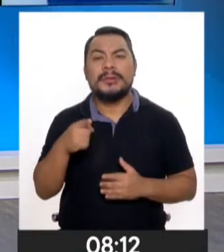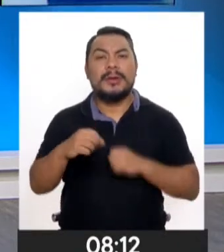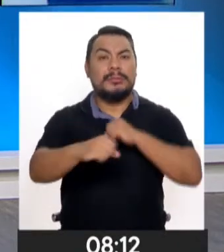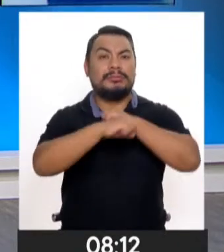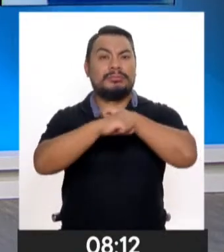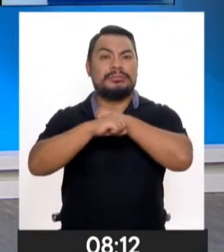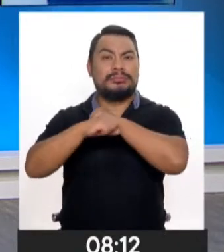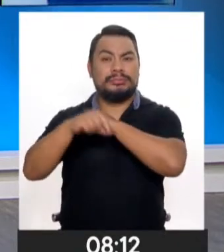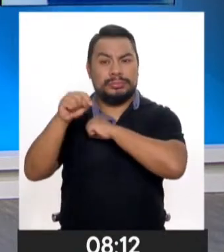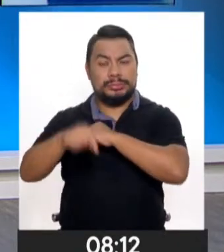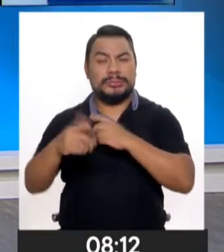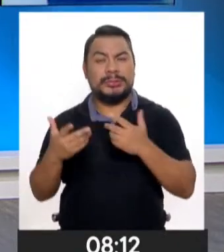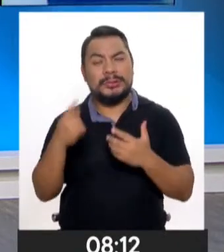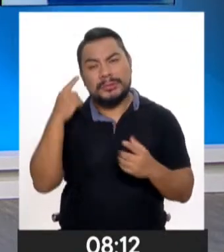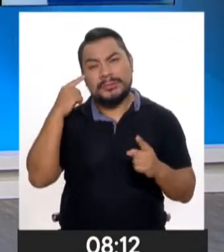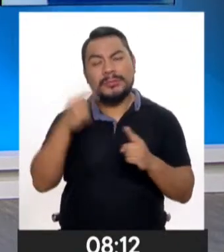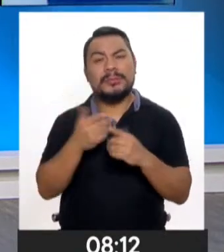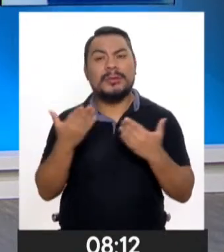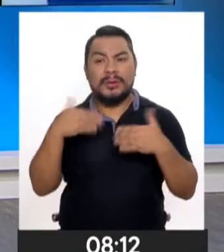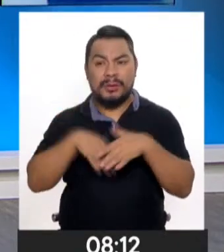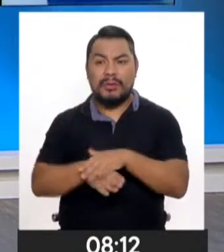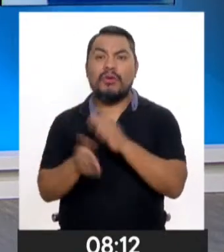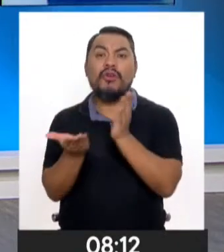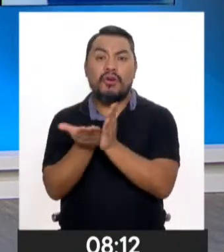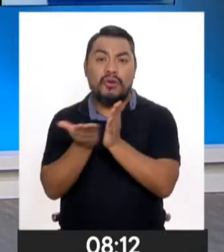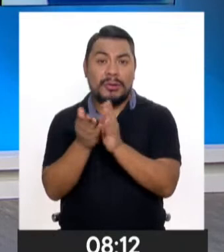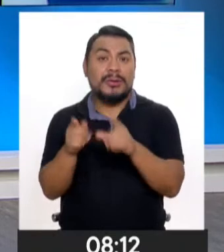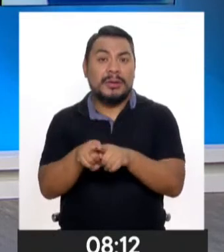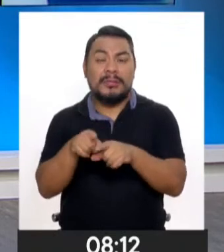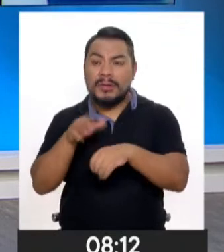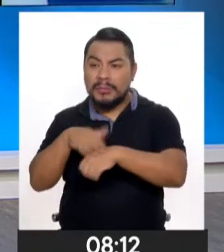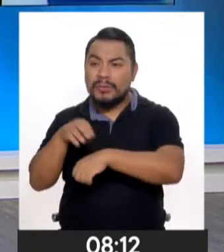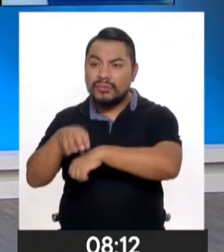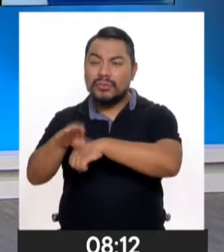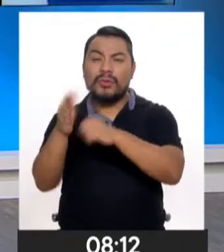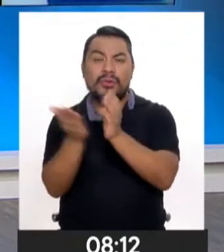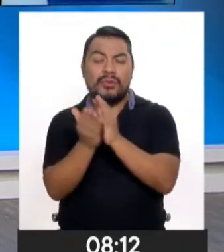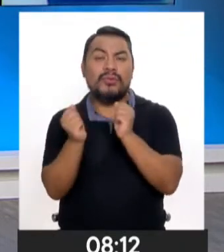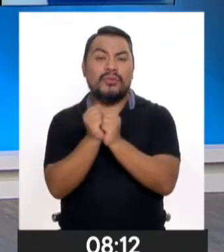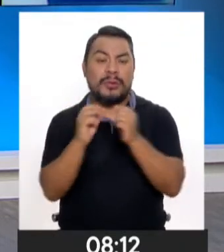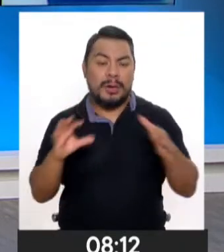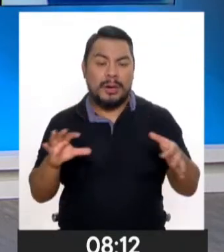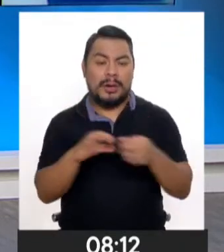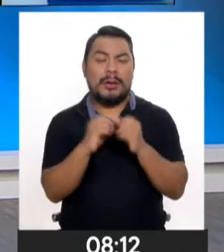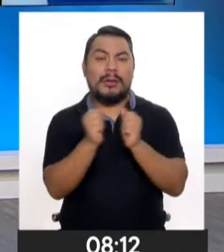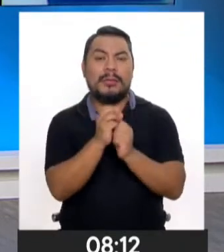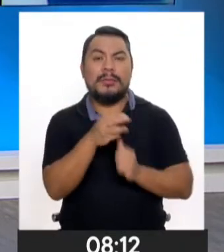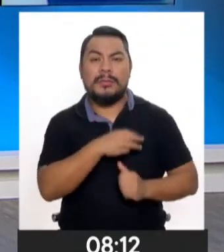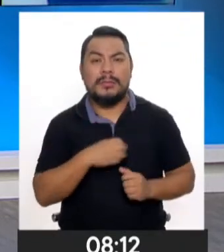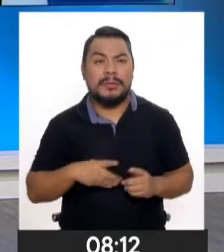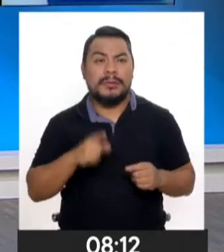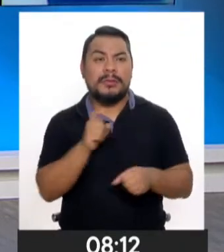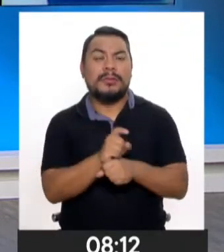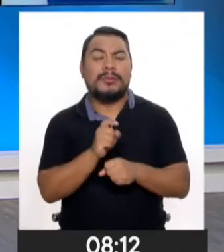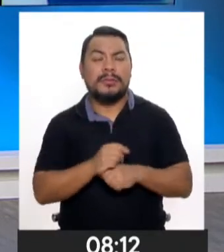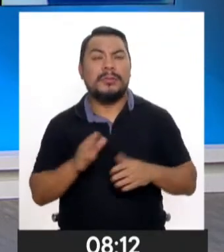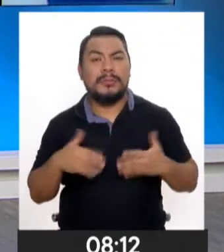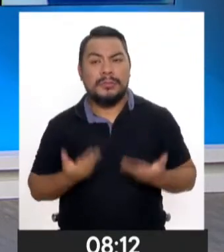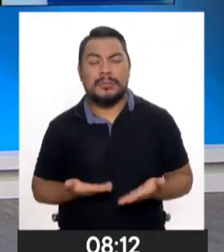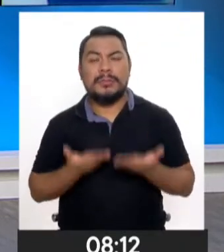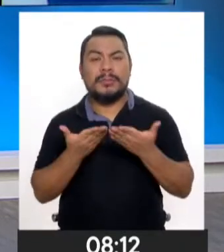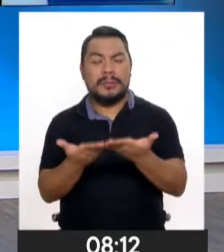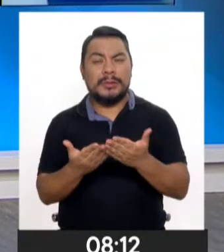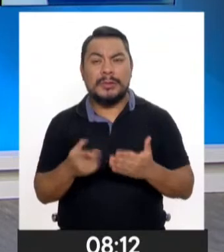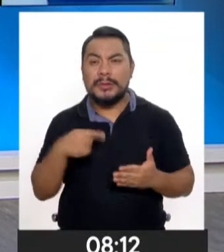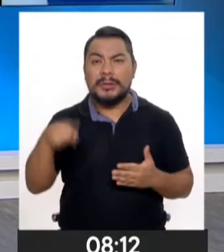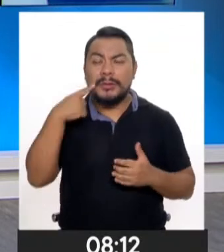campaña que busca ingresar a los colegios en alianza con el Ministerio de Educación para poder llevarle las